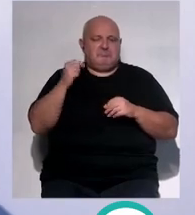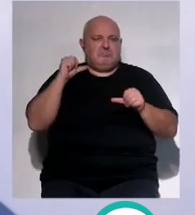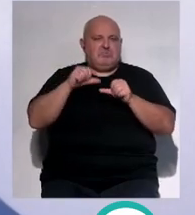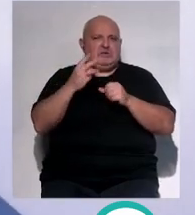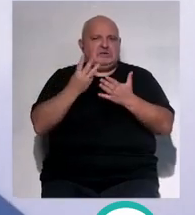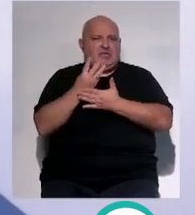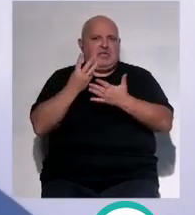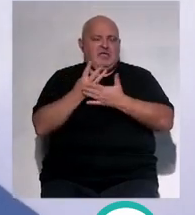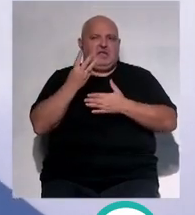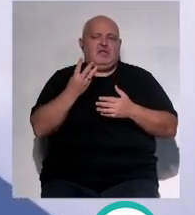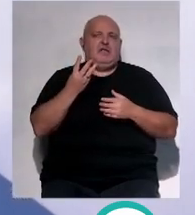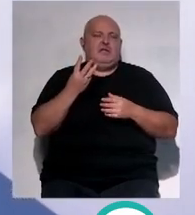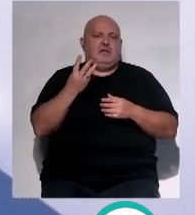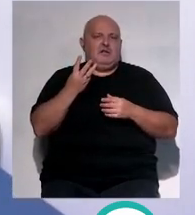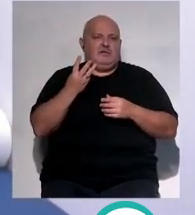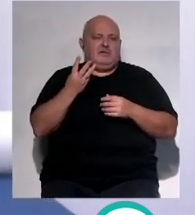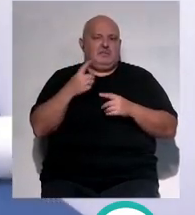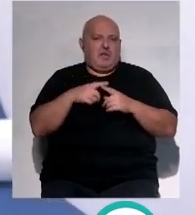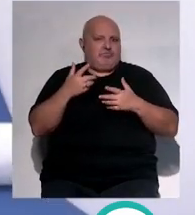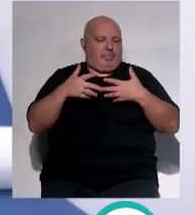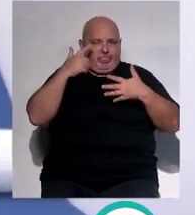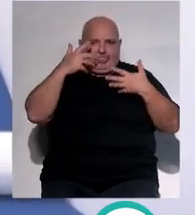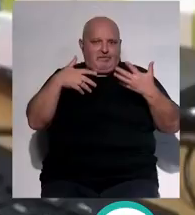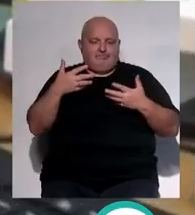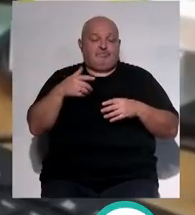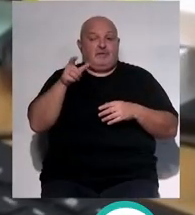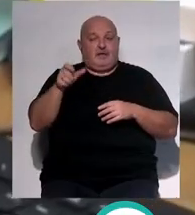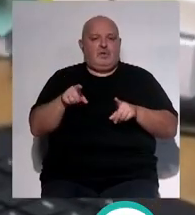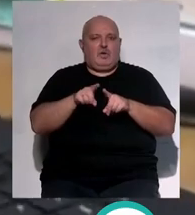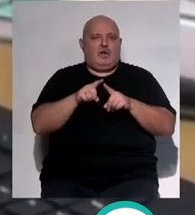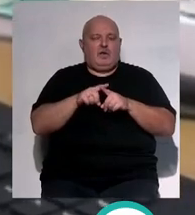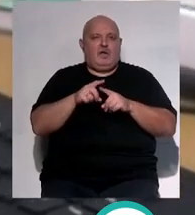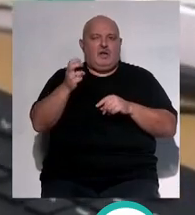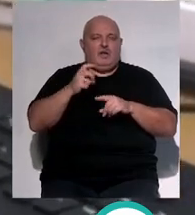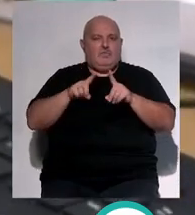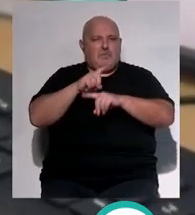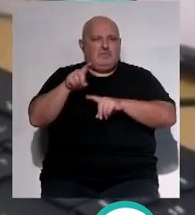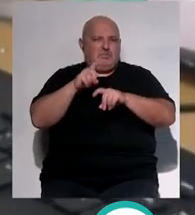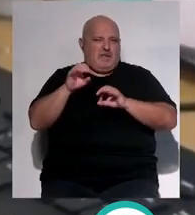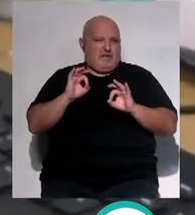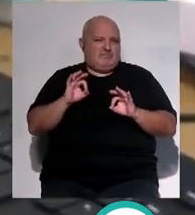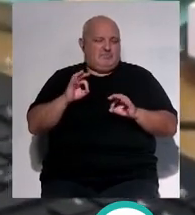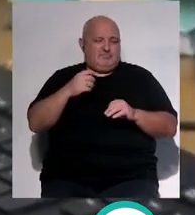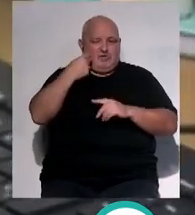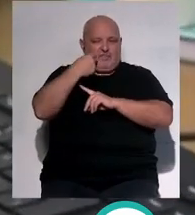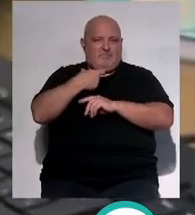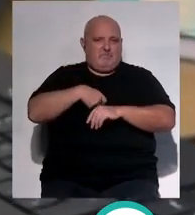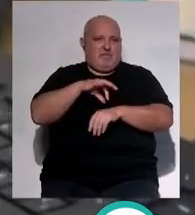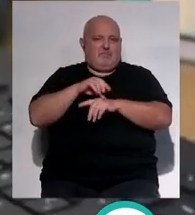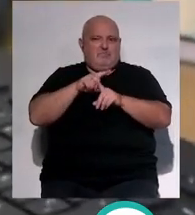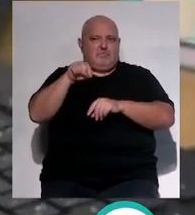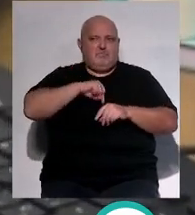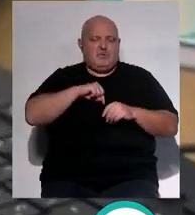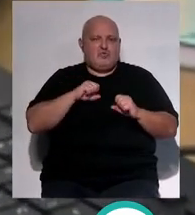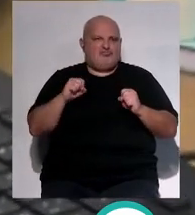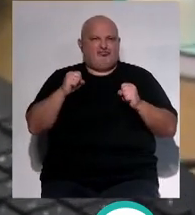tres días atrás completamente banal y el paciente bueno pues al hacerle las preguntas hipocráticas que estamos obligados a hacerlo el paciente ya